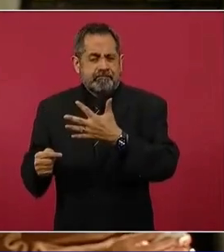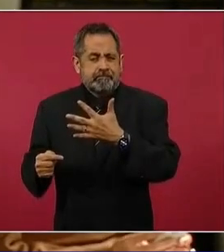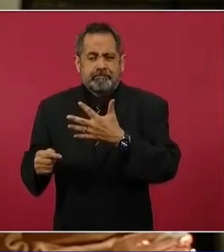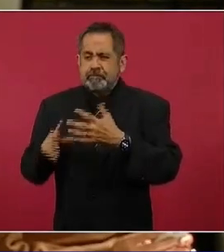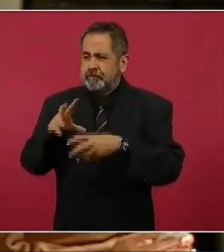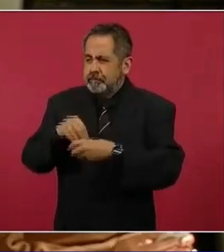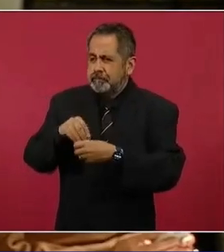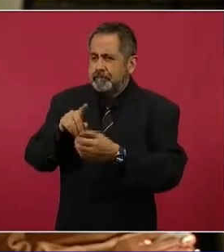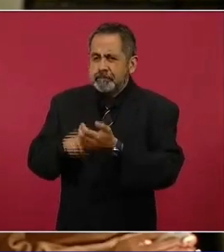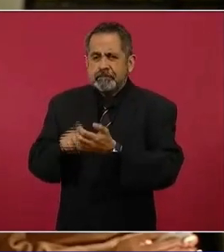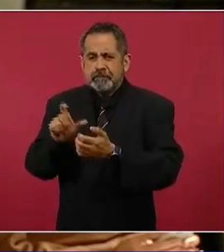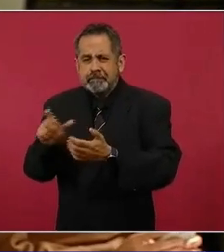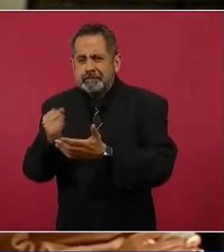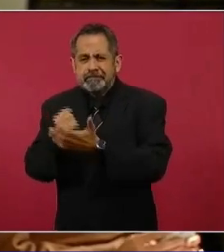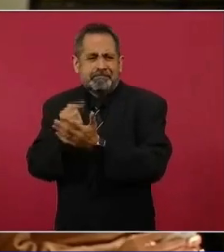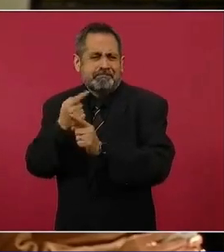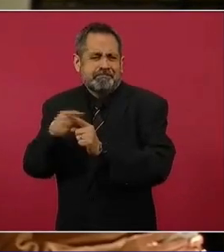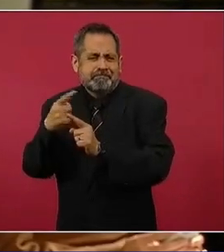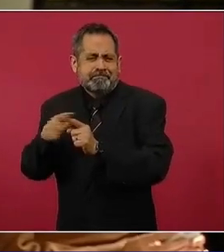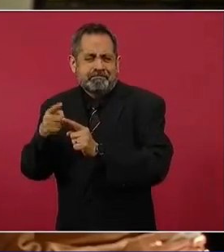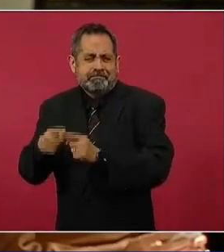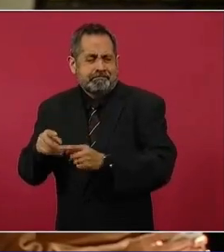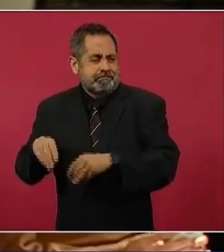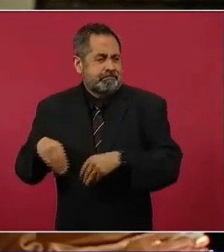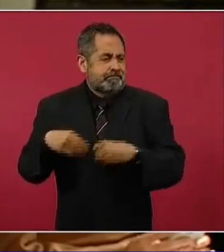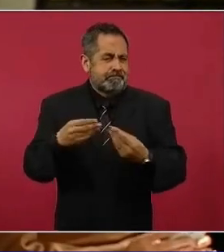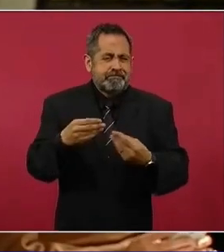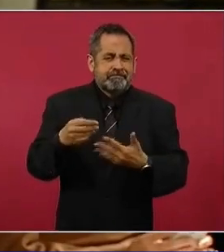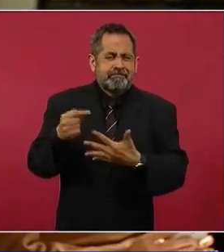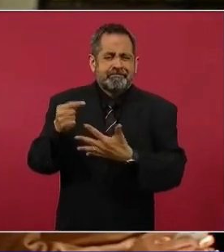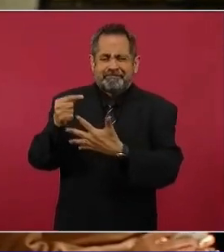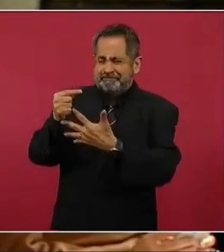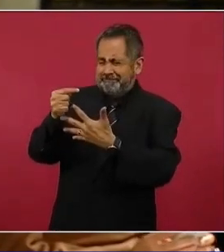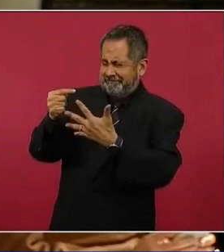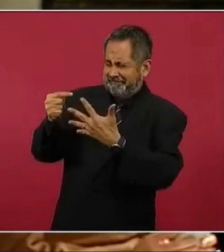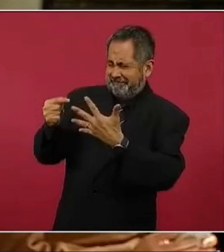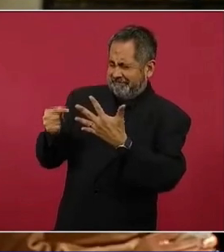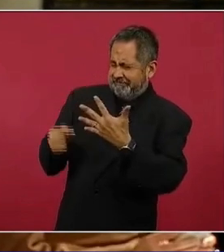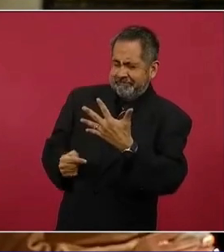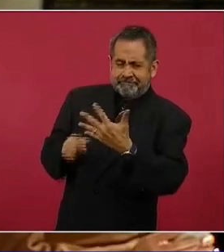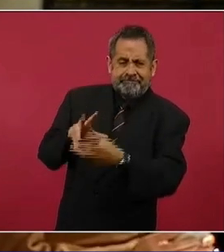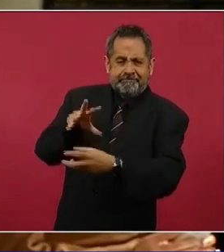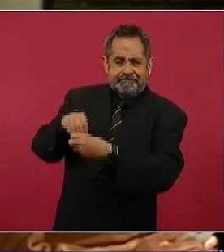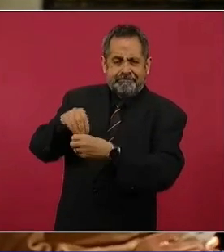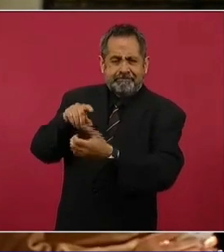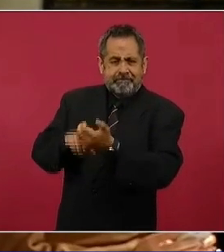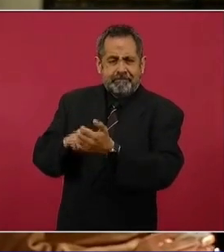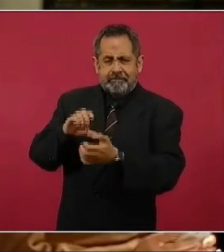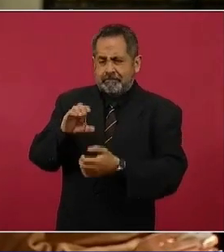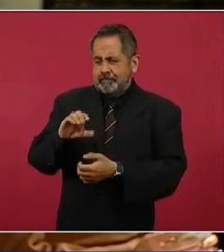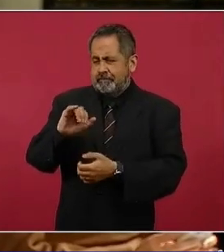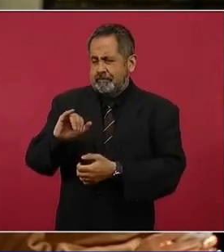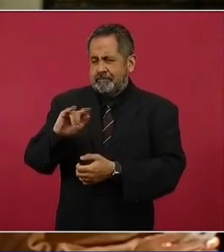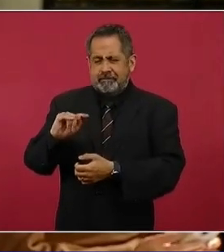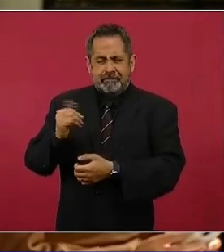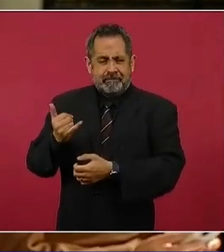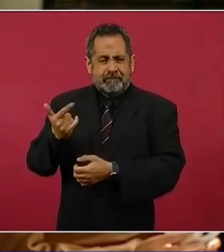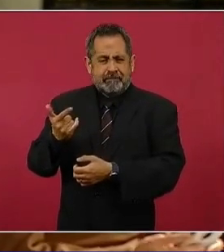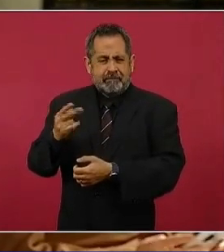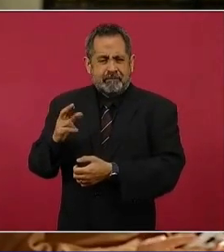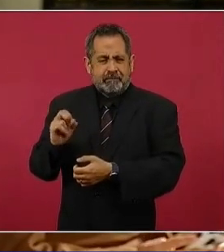sucursales, tarjetas, negocios de nómina, cartera, crédito familiar,